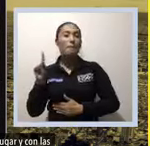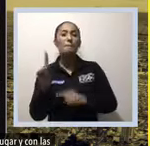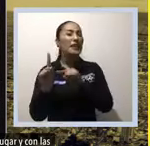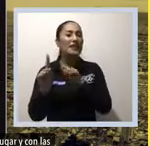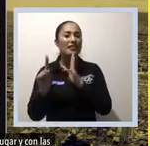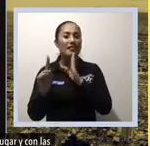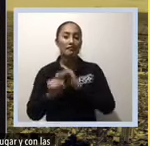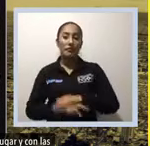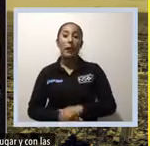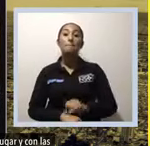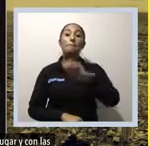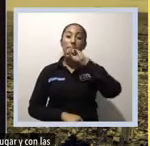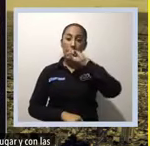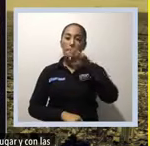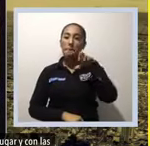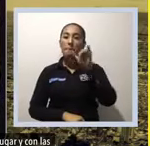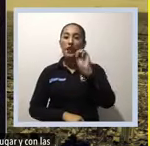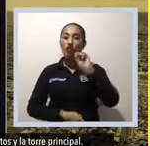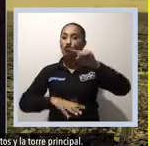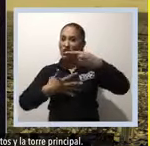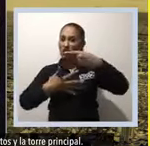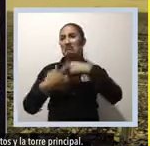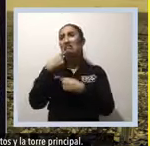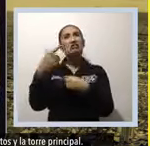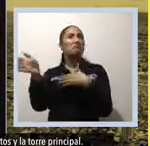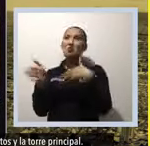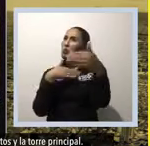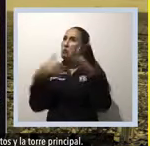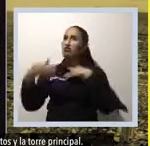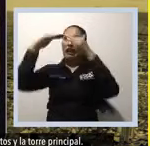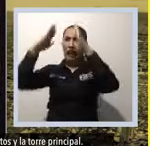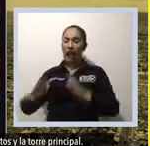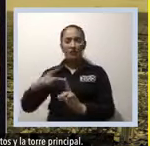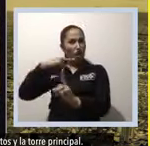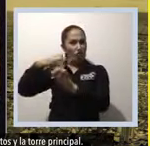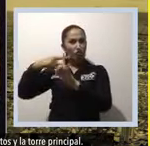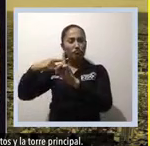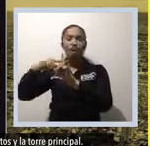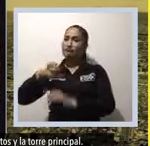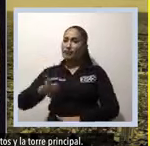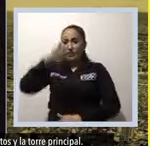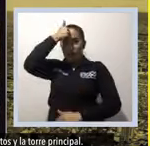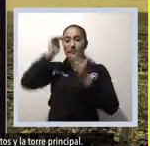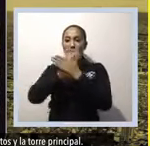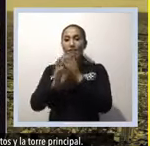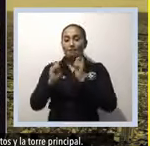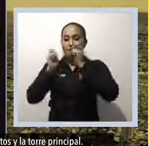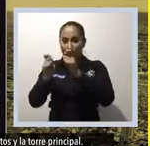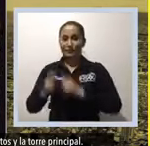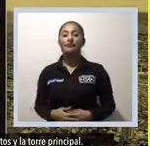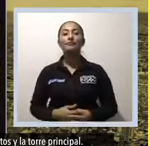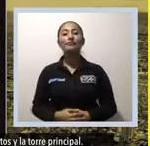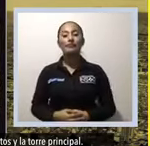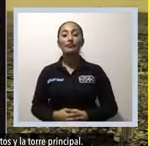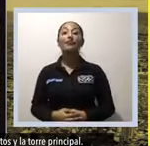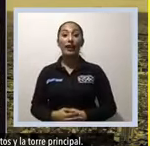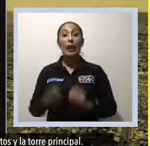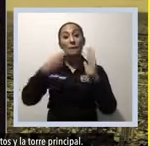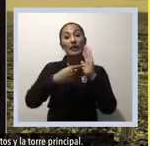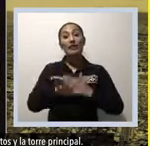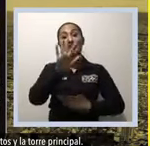y entre 1590 y 1678 se termina la Capilla Mayor, los Arcos Cubiertos y la Torre Principal.